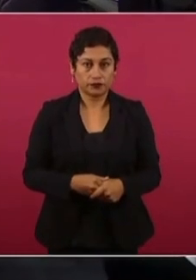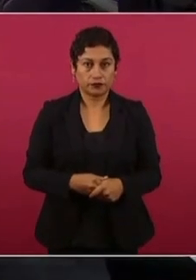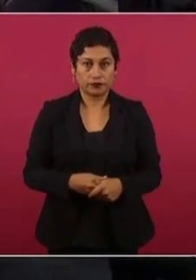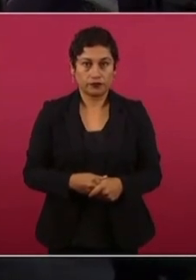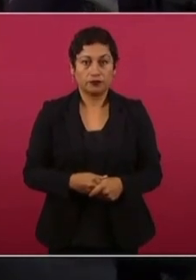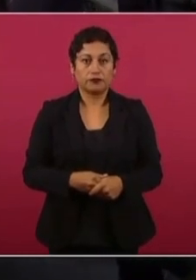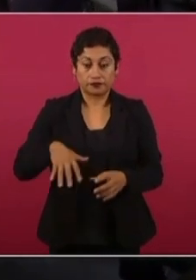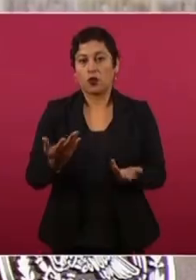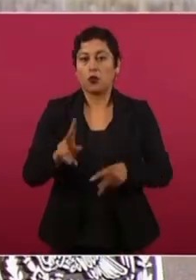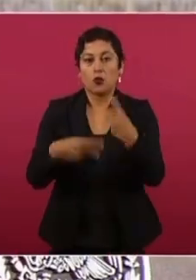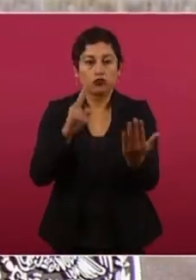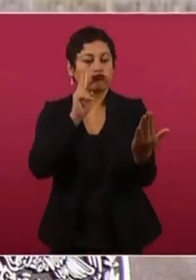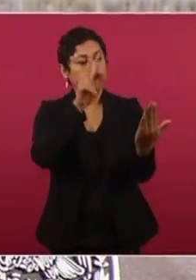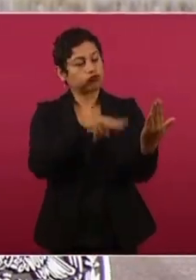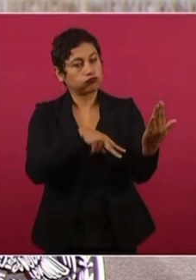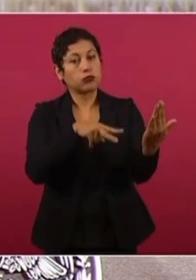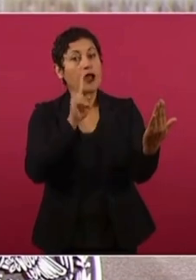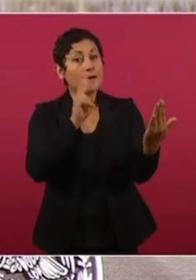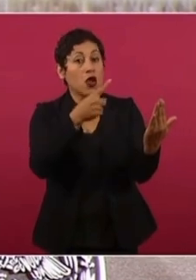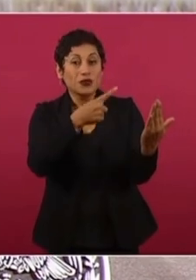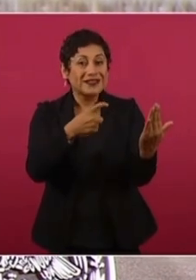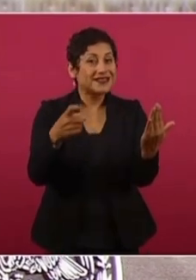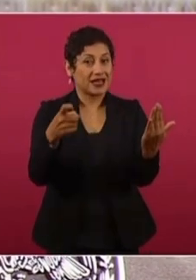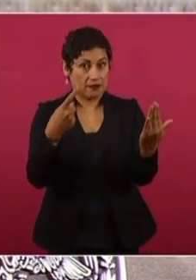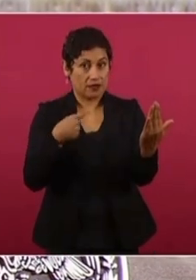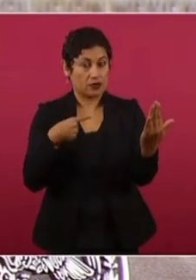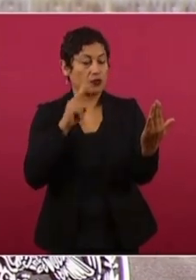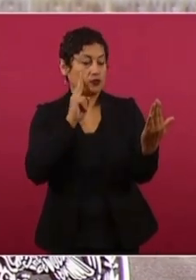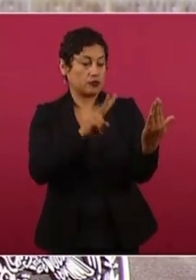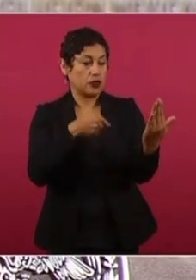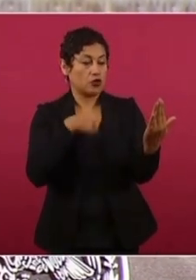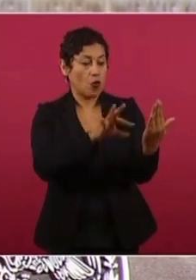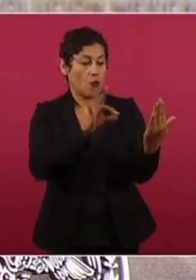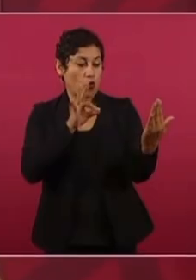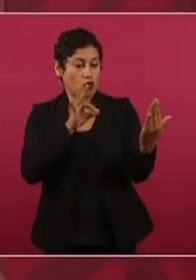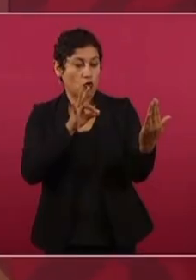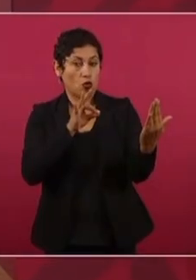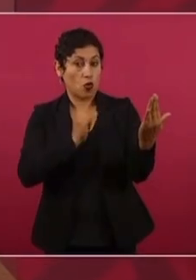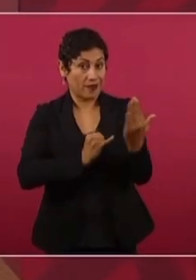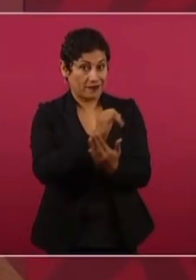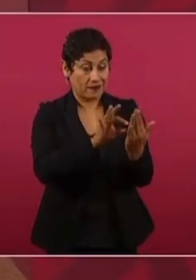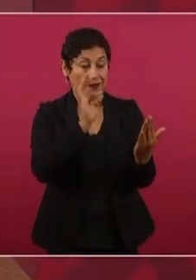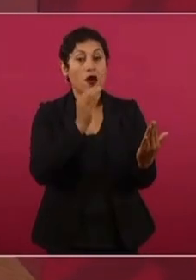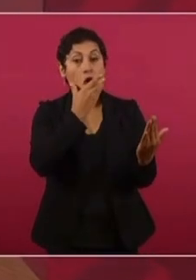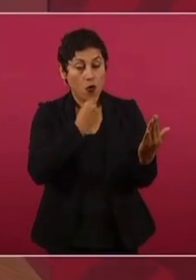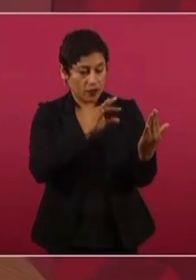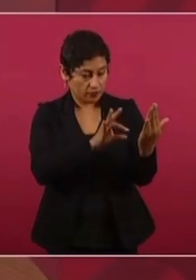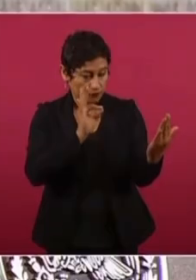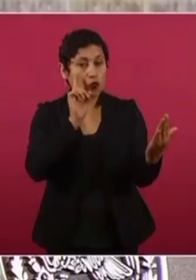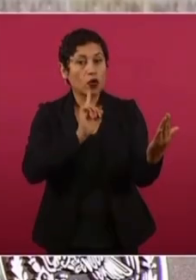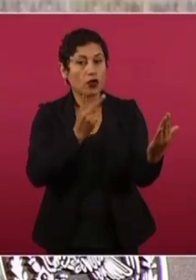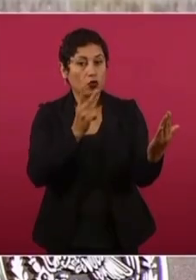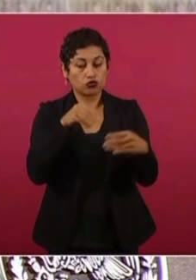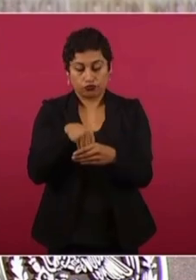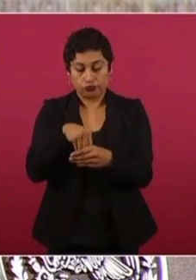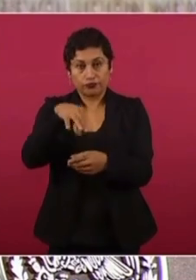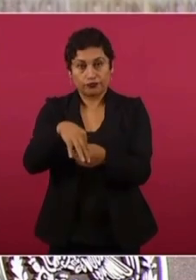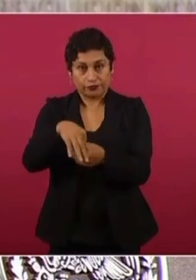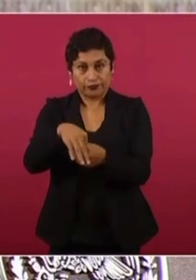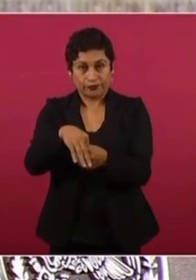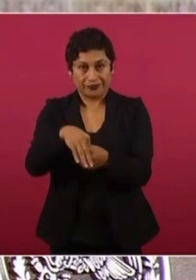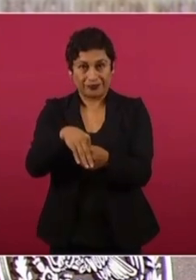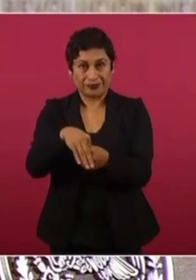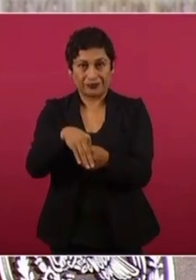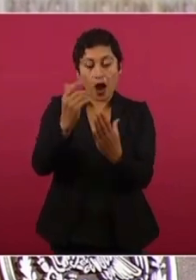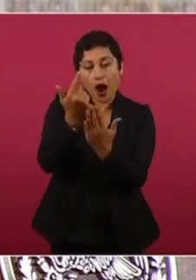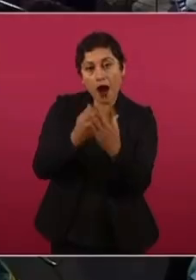En los 300 distritos. Y voto por un hombre y voto por una mujer. Y ya, deposito en la